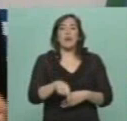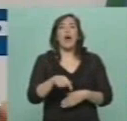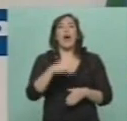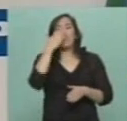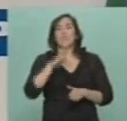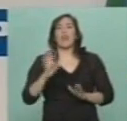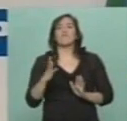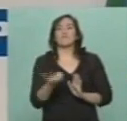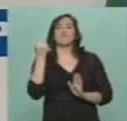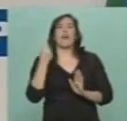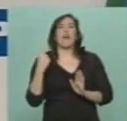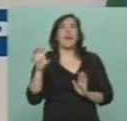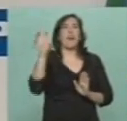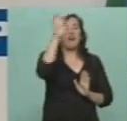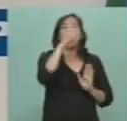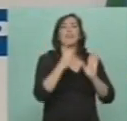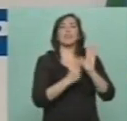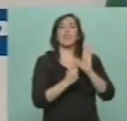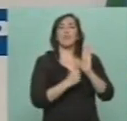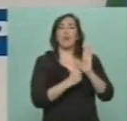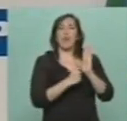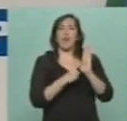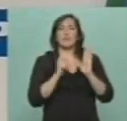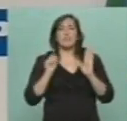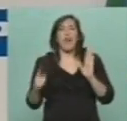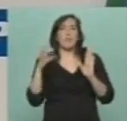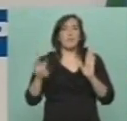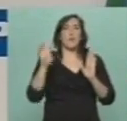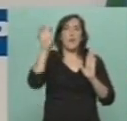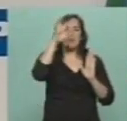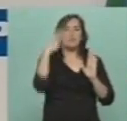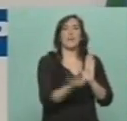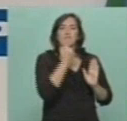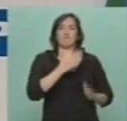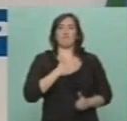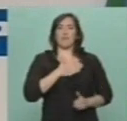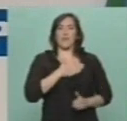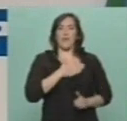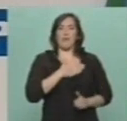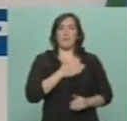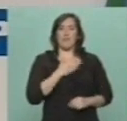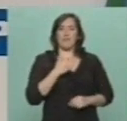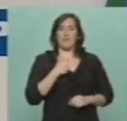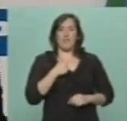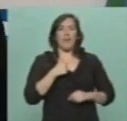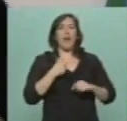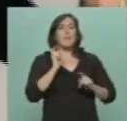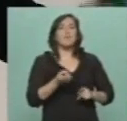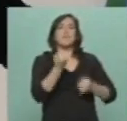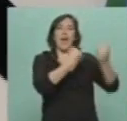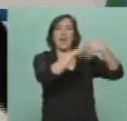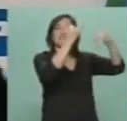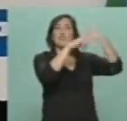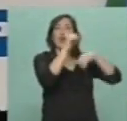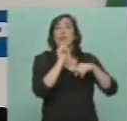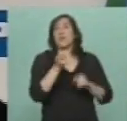titularización física y efectiva por parte de las provincias, el empoderamiento por parte de las provincias de las acciones de